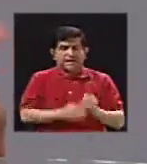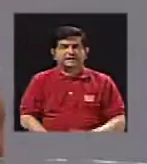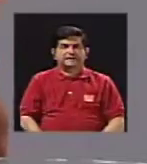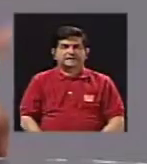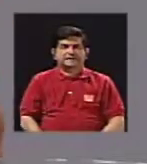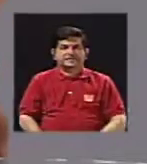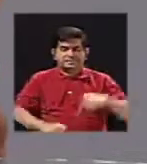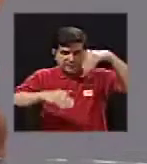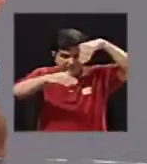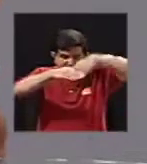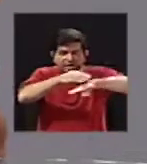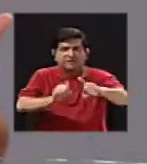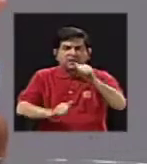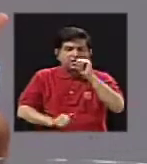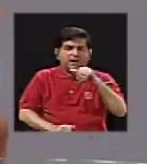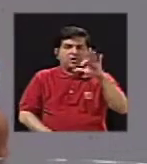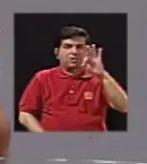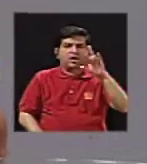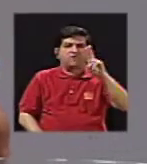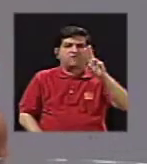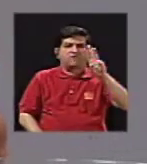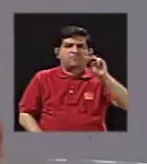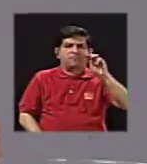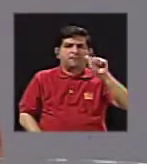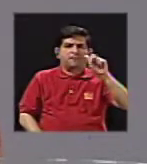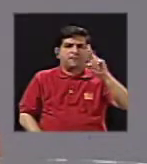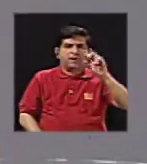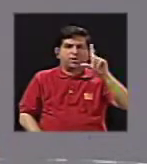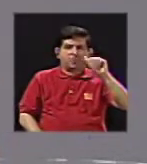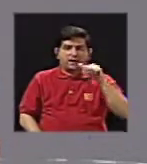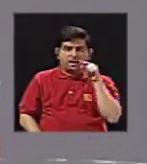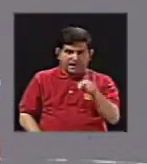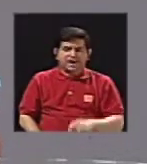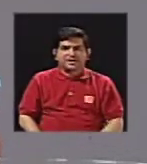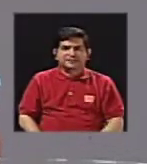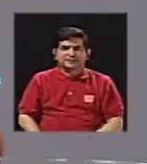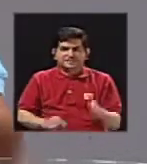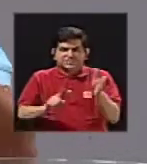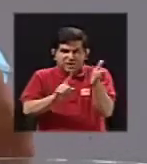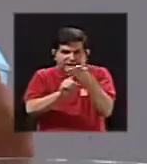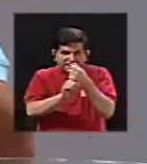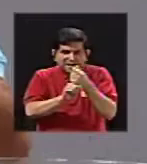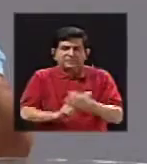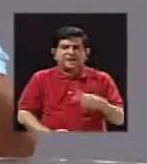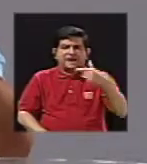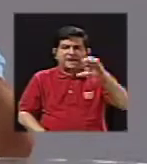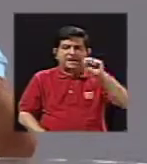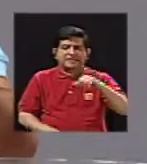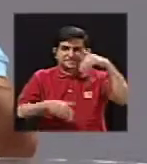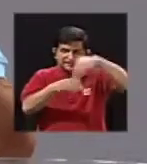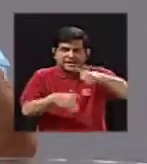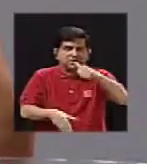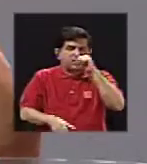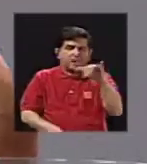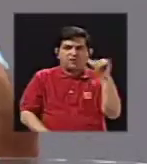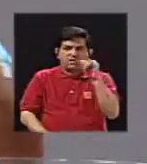debajo del lago hay fumarolas y el lago funciona como un filtro que atrapa estos gases. Por ejemplo, no es lo mismo tomar una muestra de un